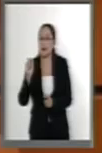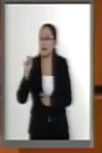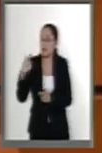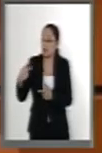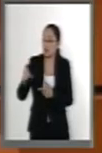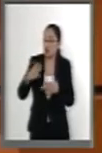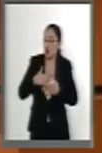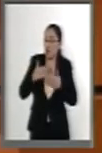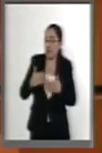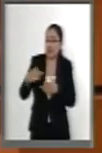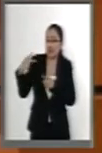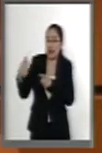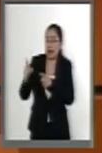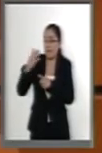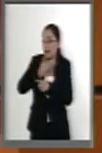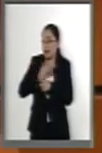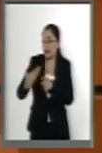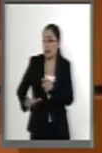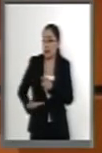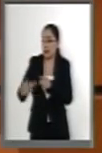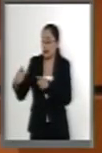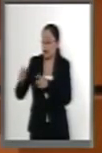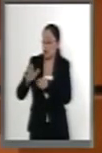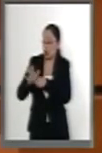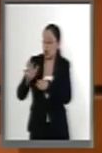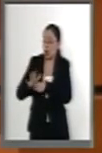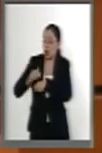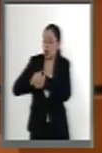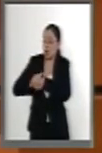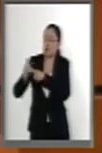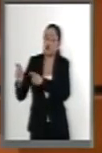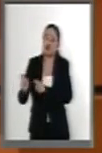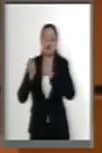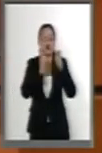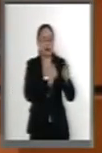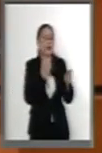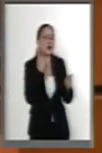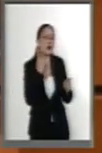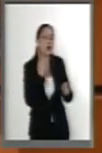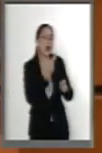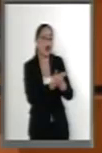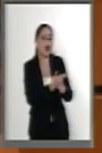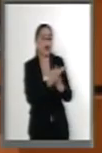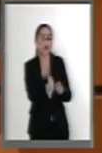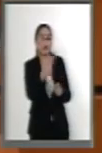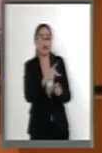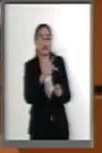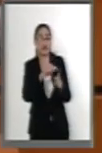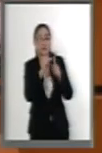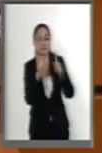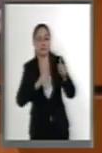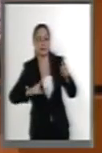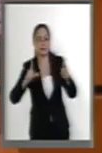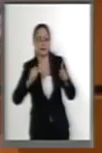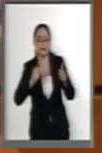absoluta confianza a ser procurador de la República transeccional.